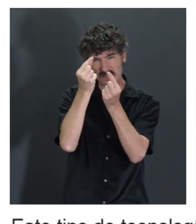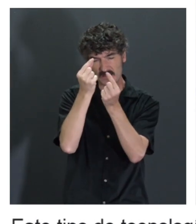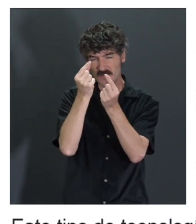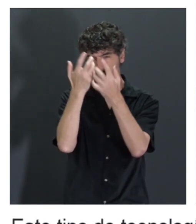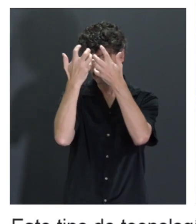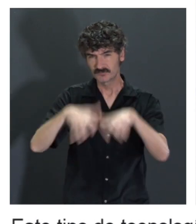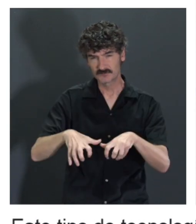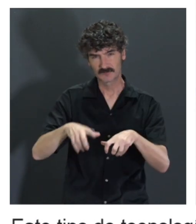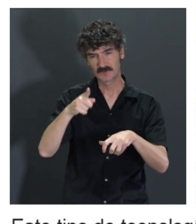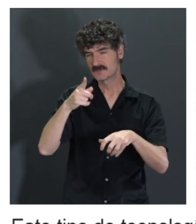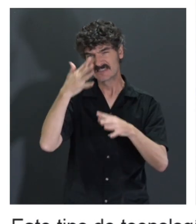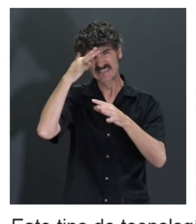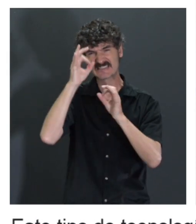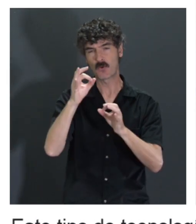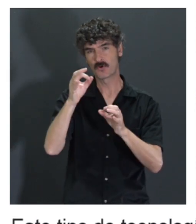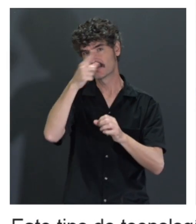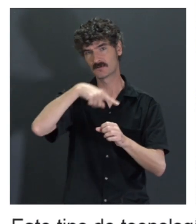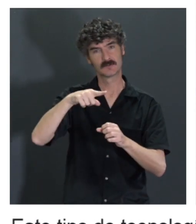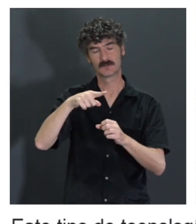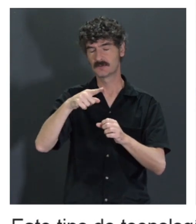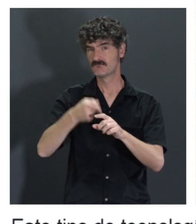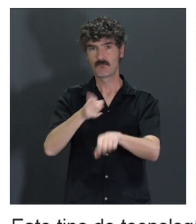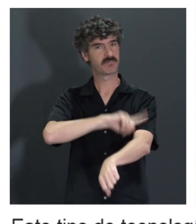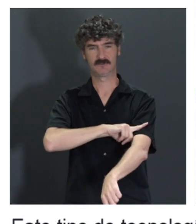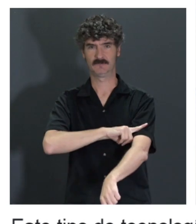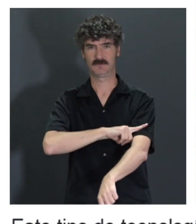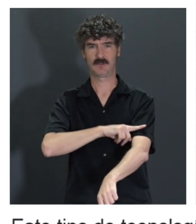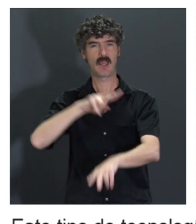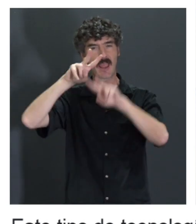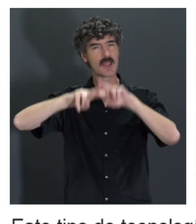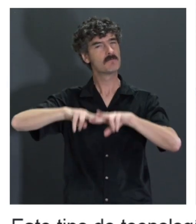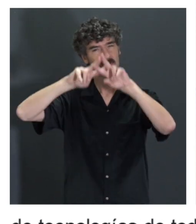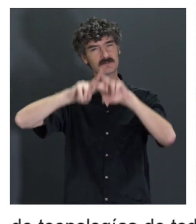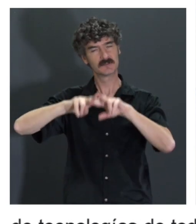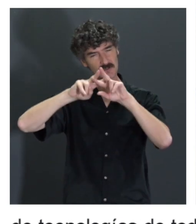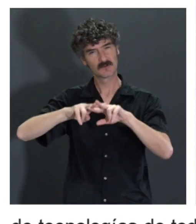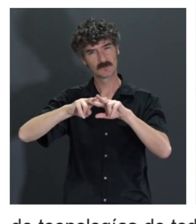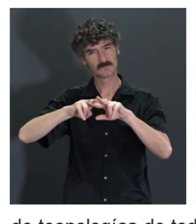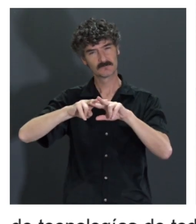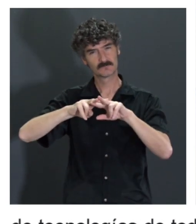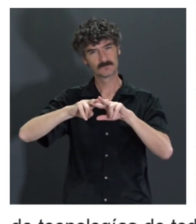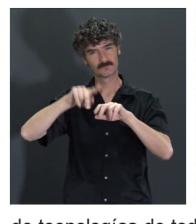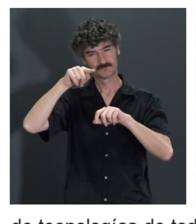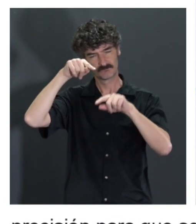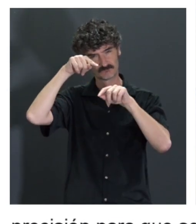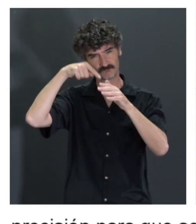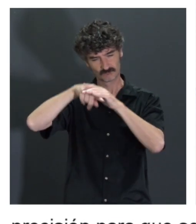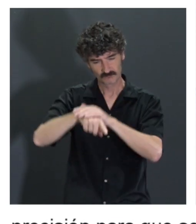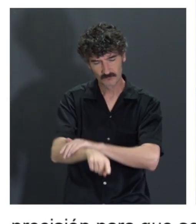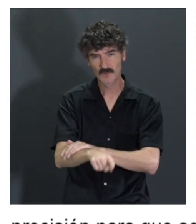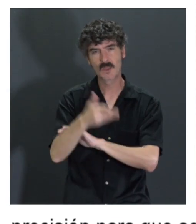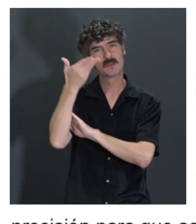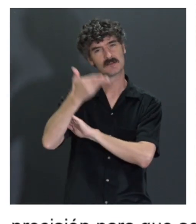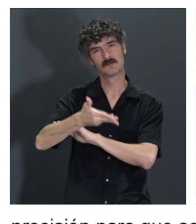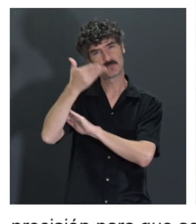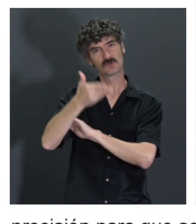para que sea seguro es extrema. Con lo cual, la investigación que se está haciendo en este campo es muy